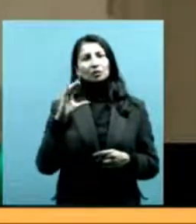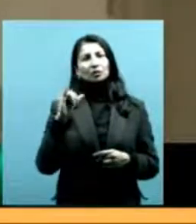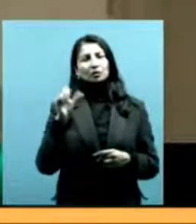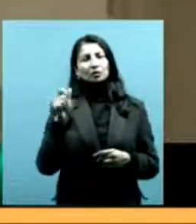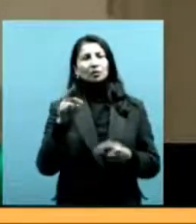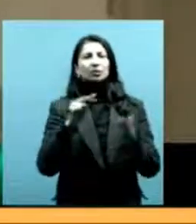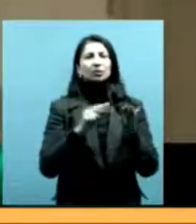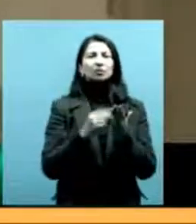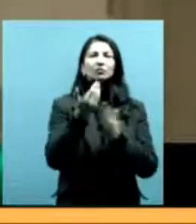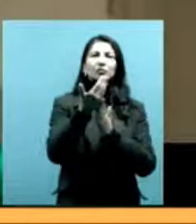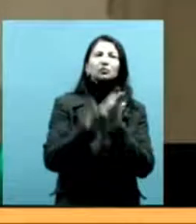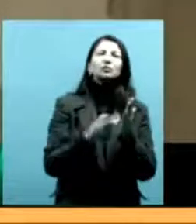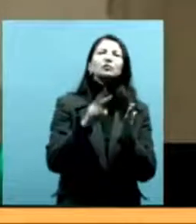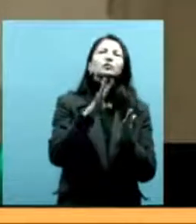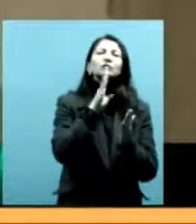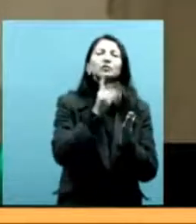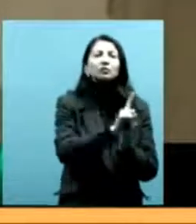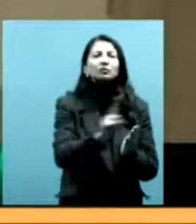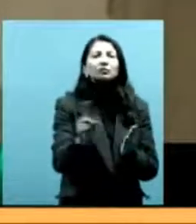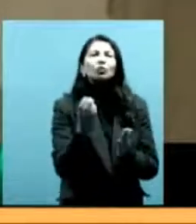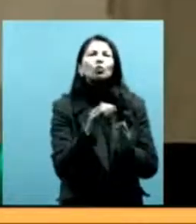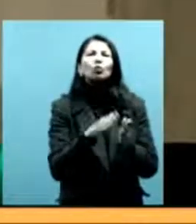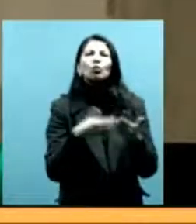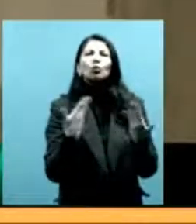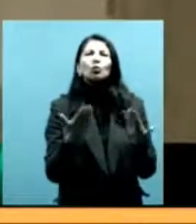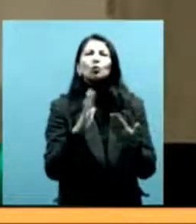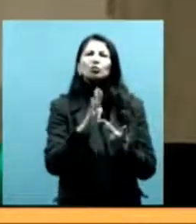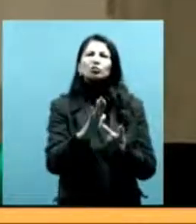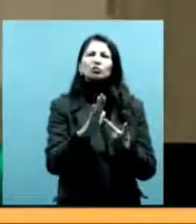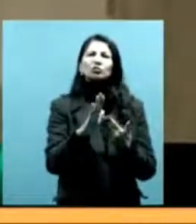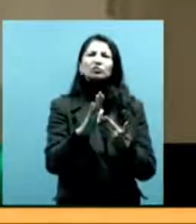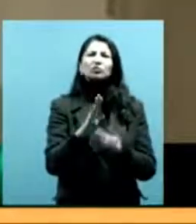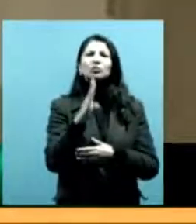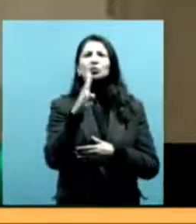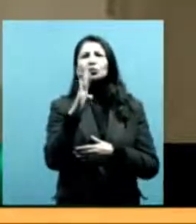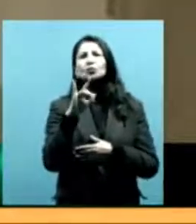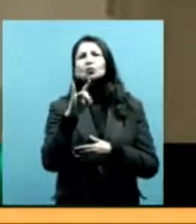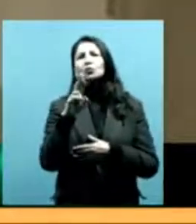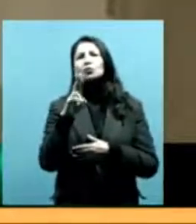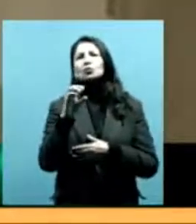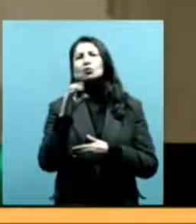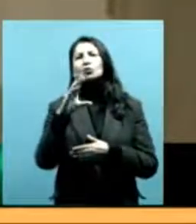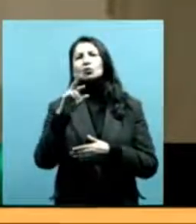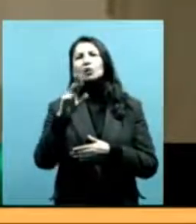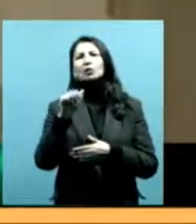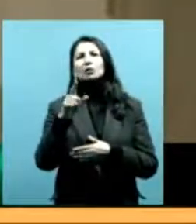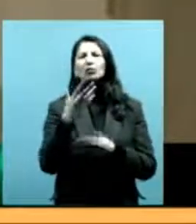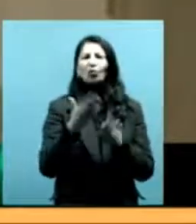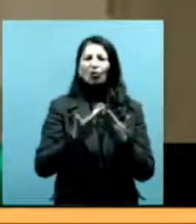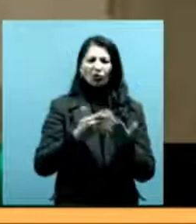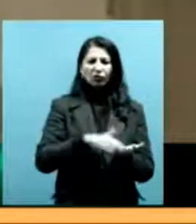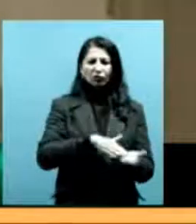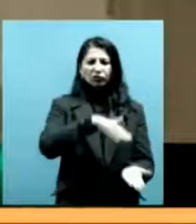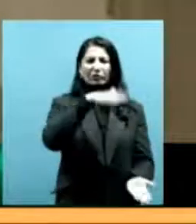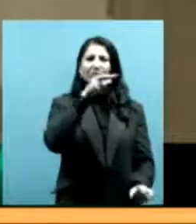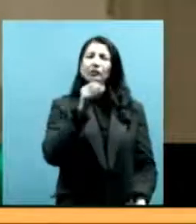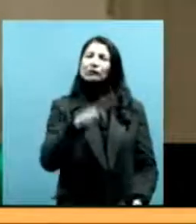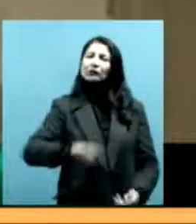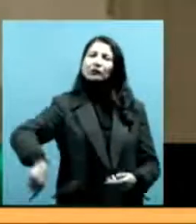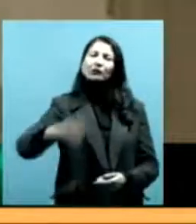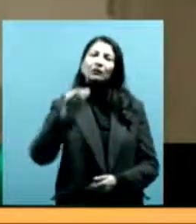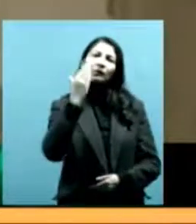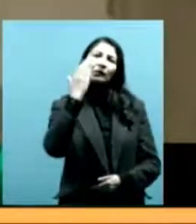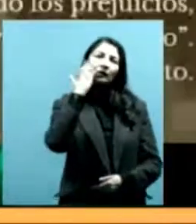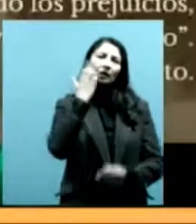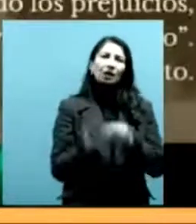o dar cuenta de cómo esa burocracia produjo los papeles, la producción corrupta y desigual de esos